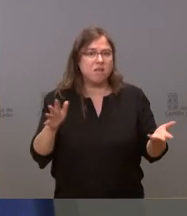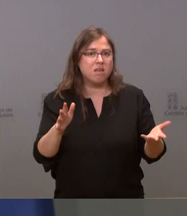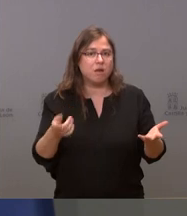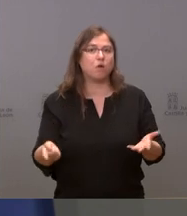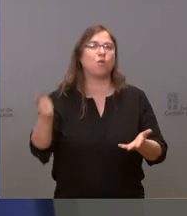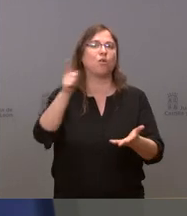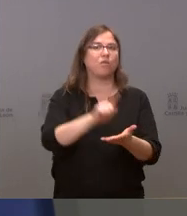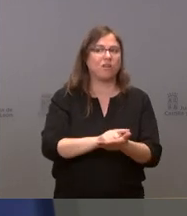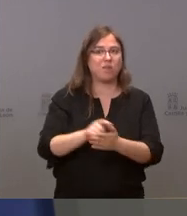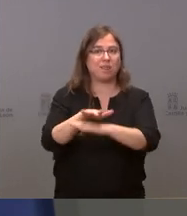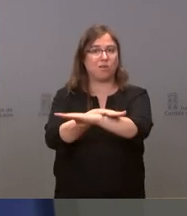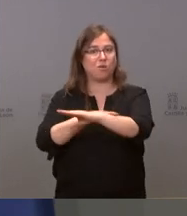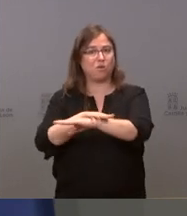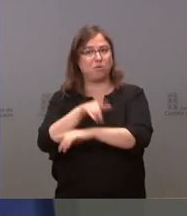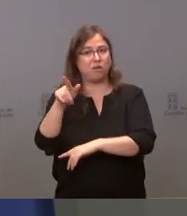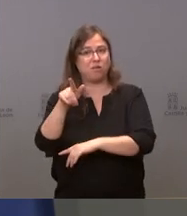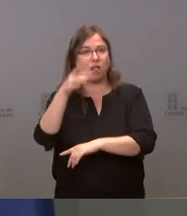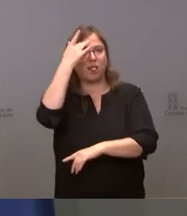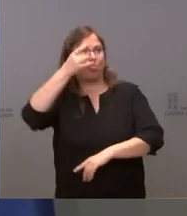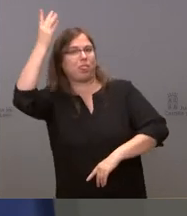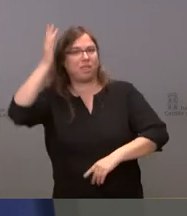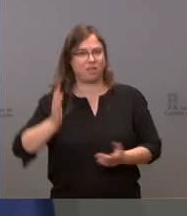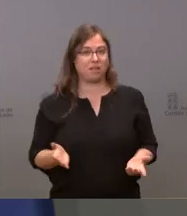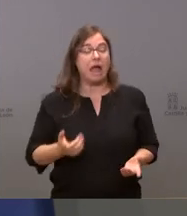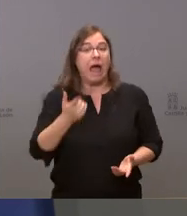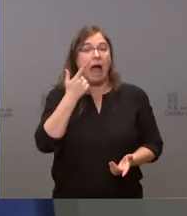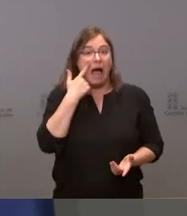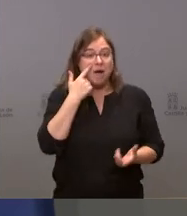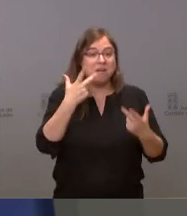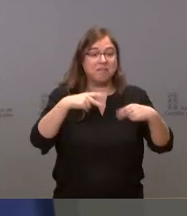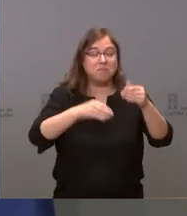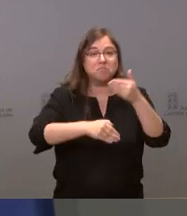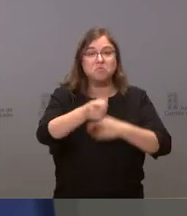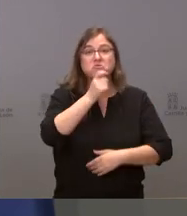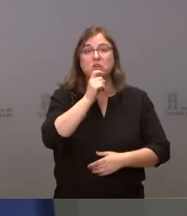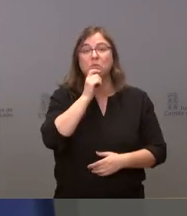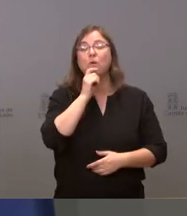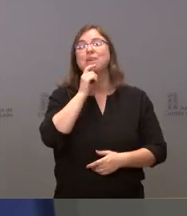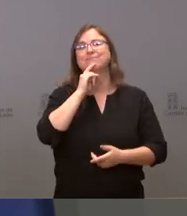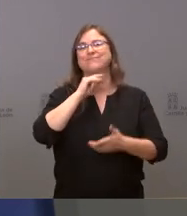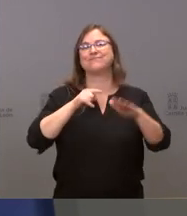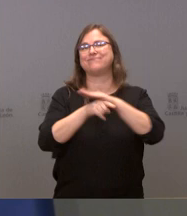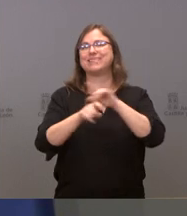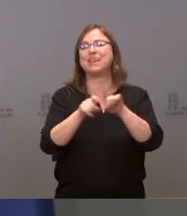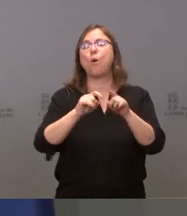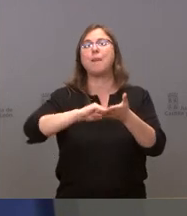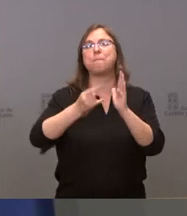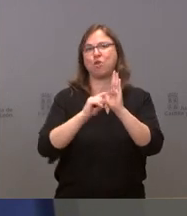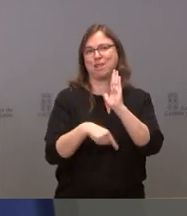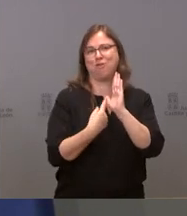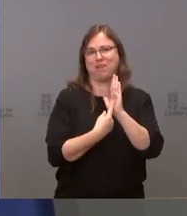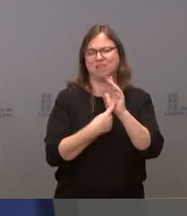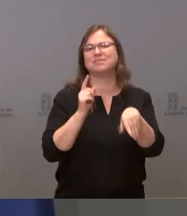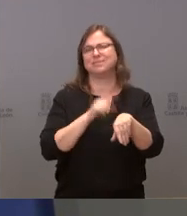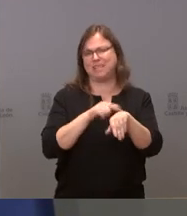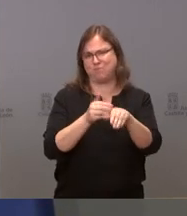ese gobierno improvisa. Veremos a ver en qué queda porque, como se va a tramitar como proyecto de ley, pues aún queda mucho tiempo. Y